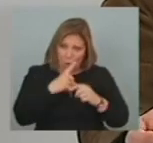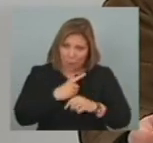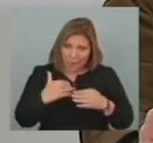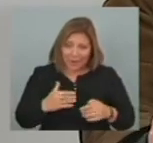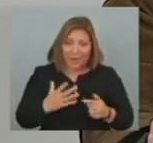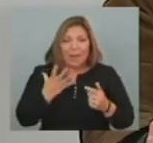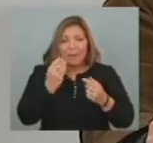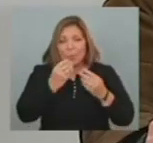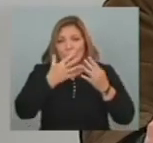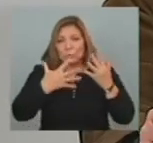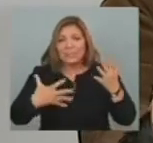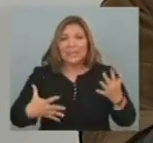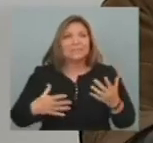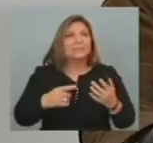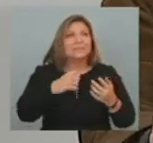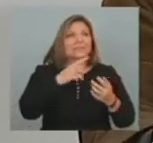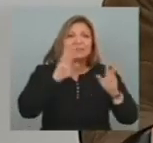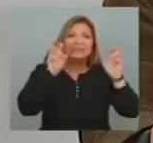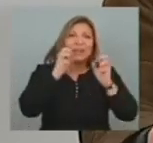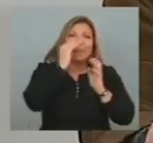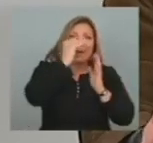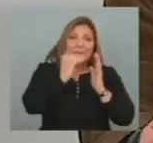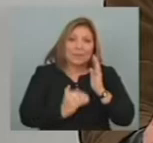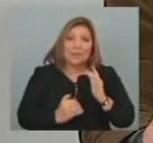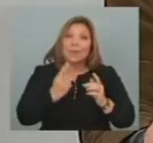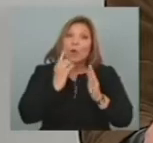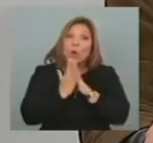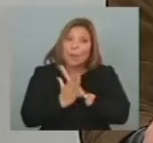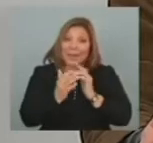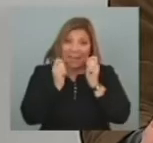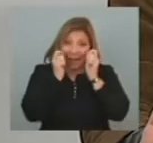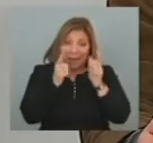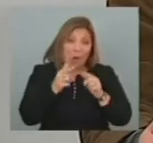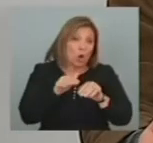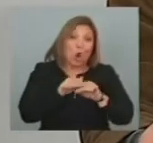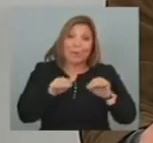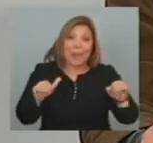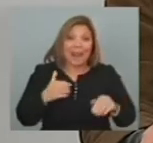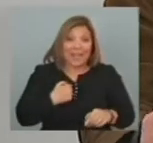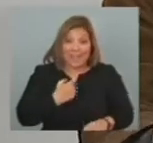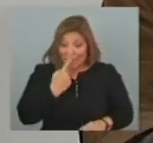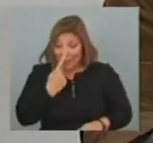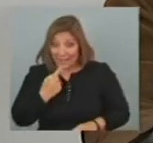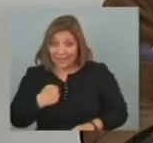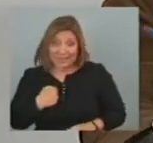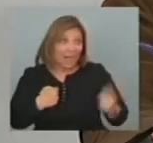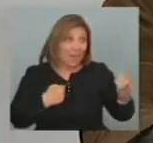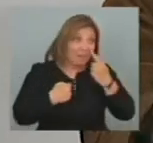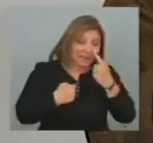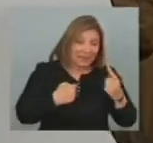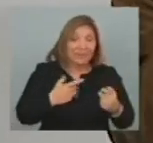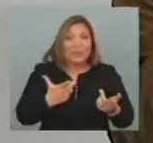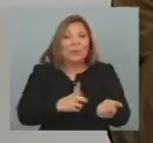Múltiples dimensiones En lo comercial Tiene la tensión Normal de intereses El problema Es que nos hemos